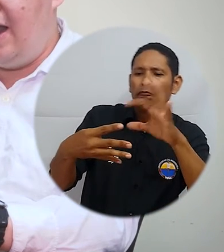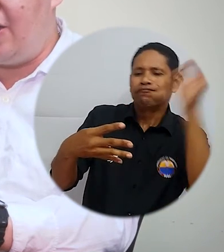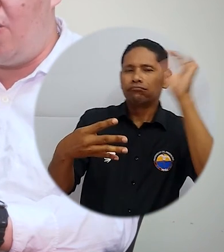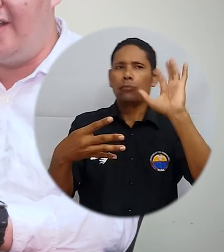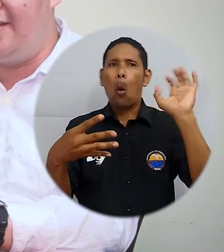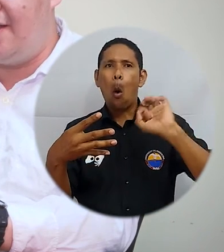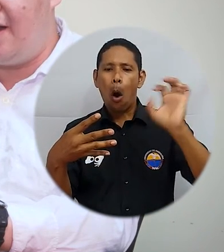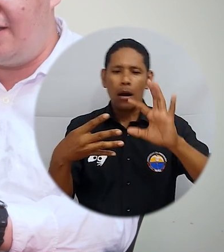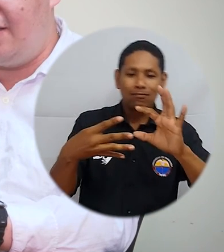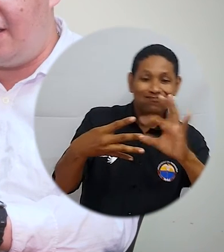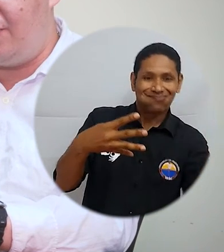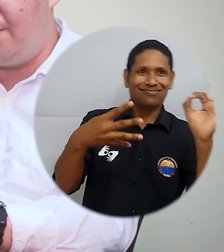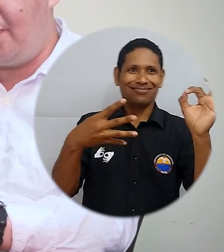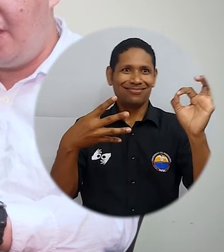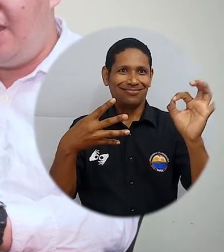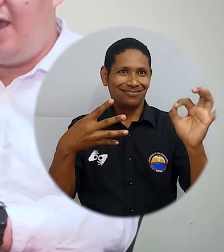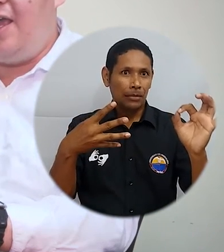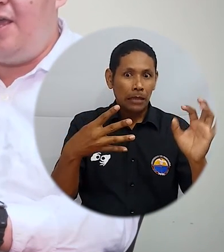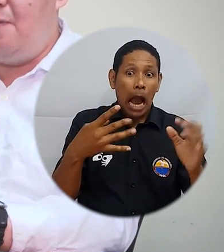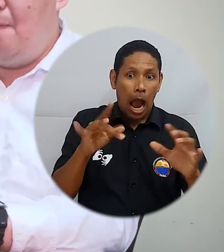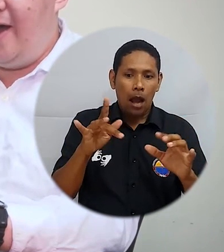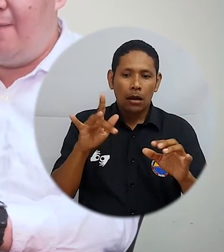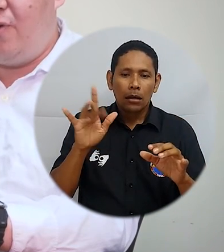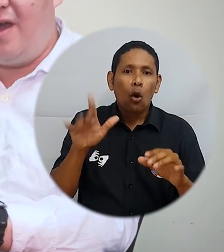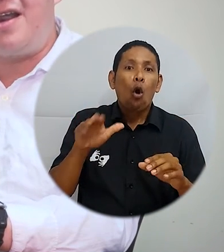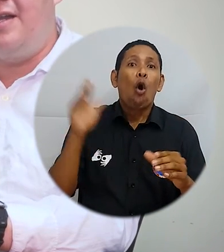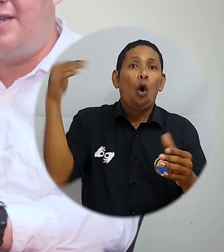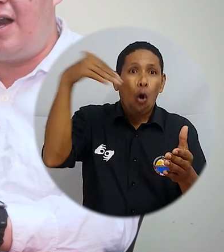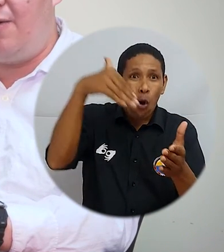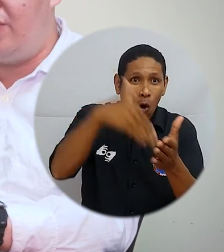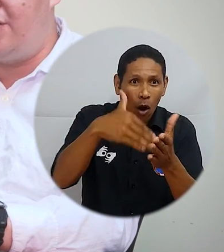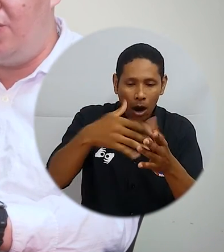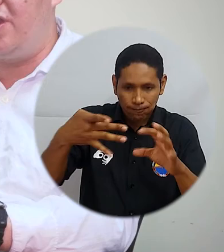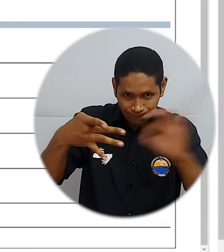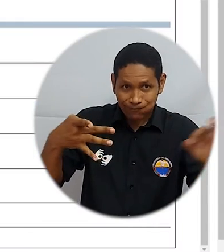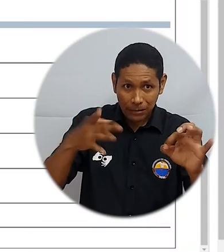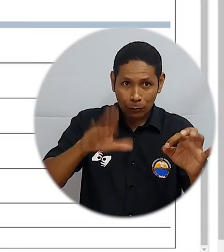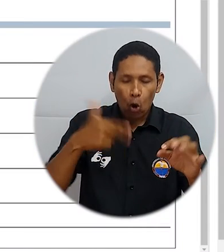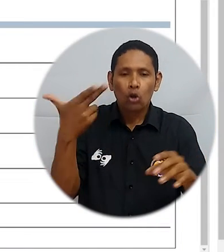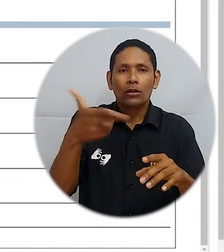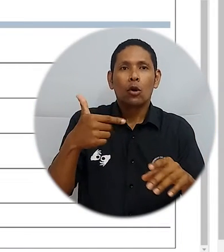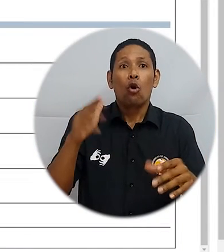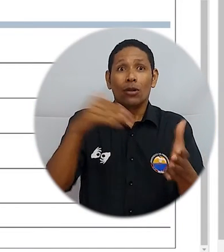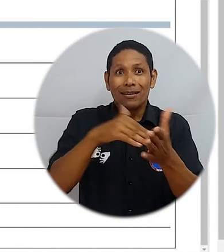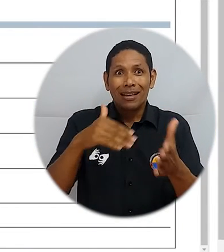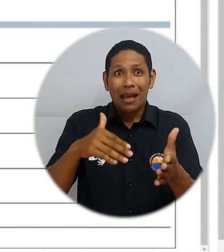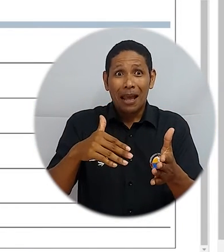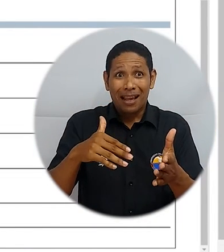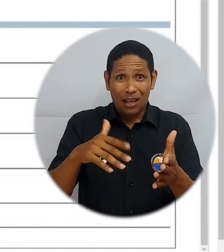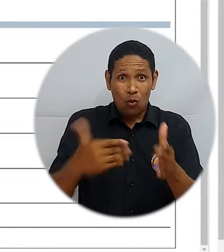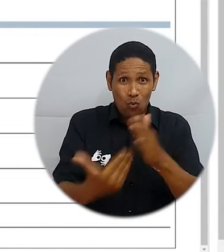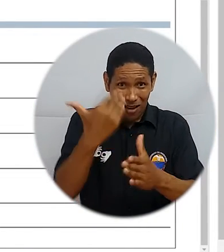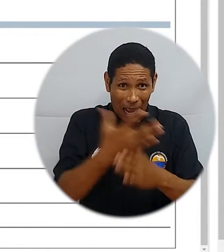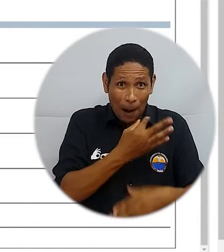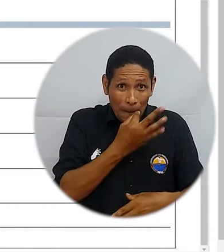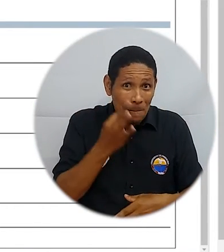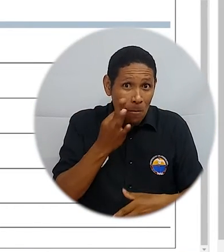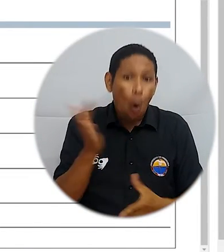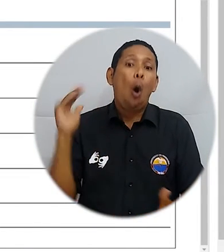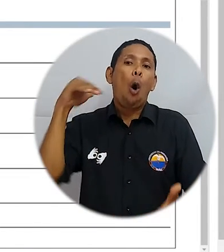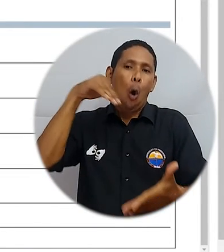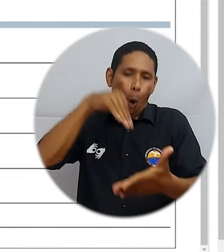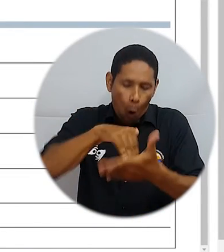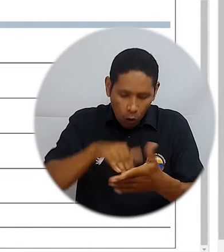la escogencia del candidato y para poder realizar la votación deberá nuevamente escribir su